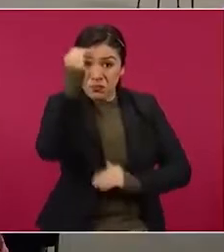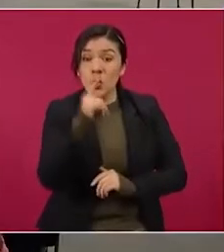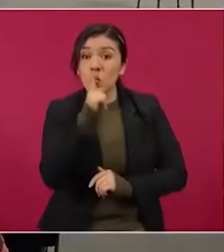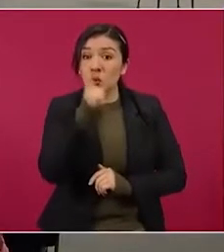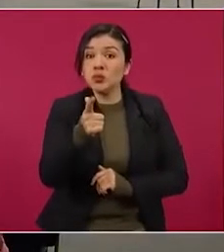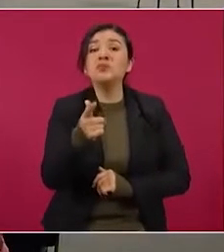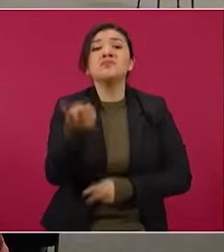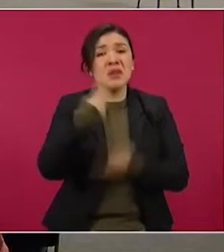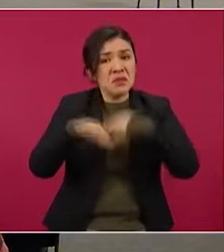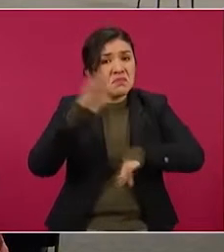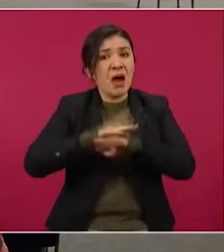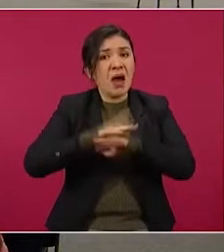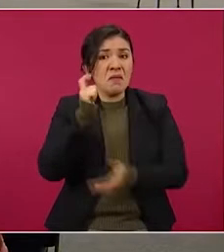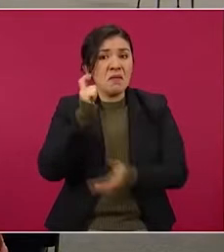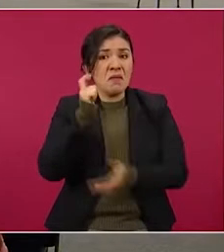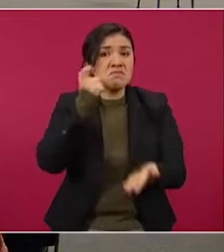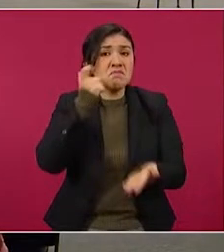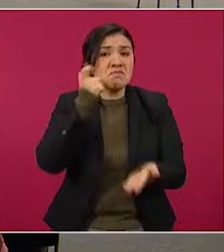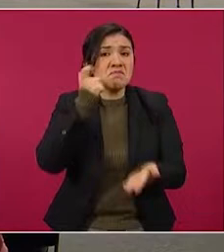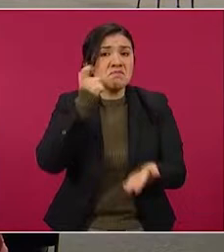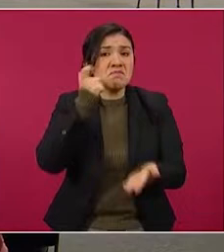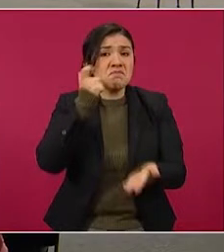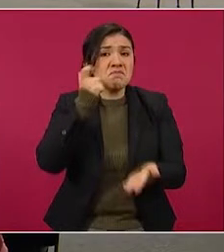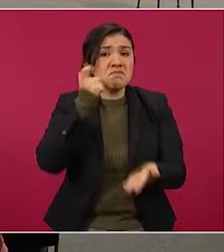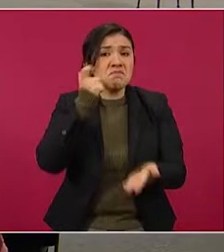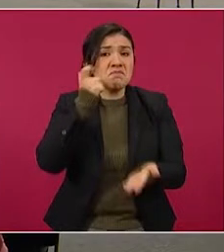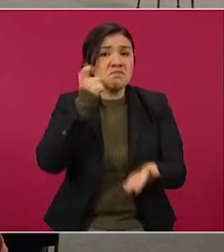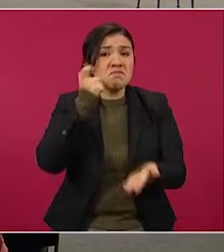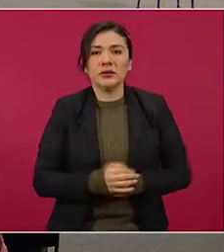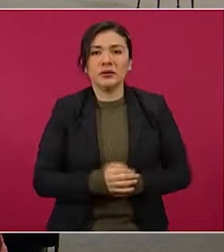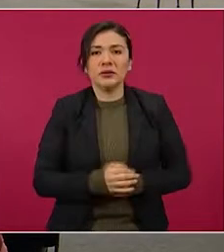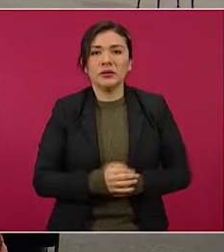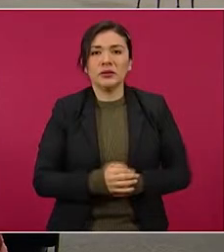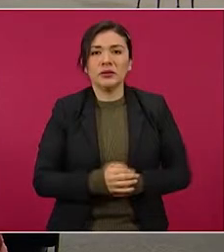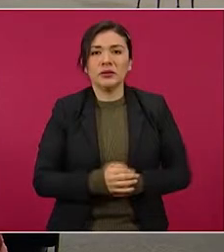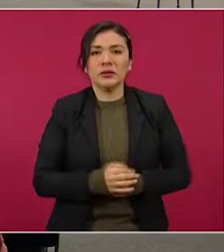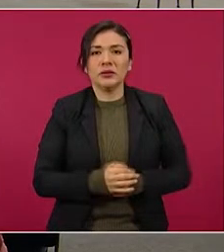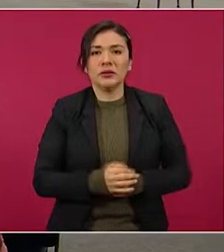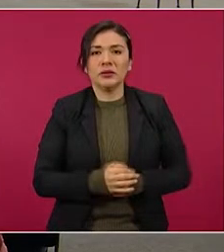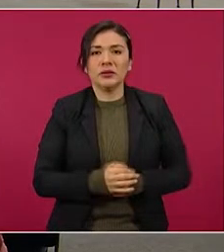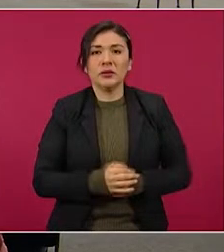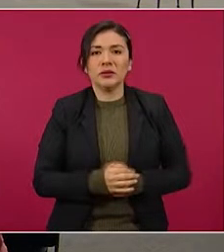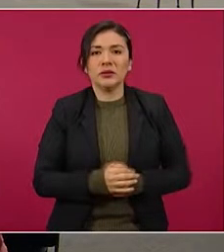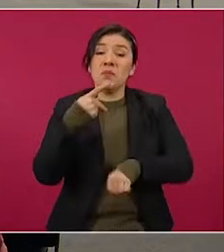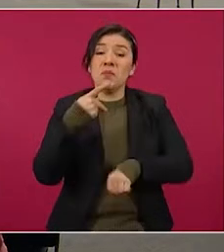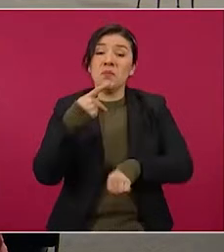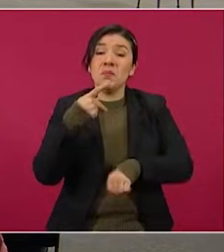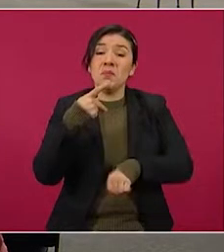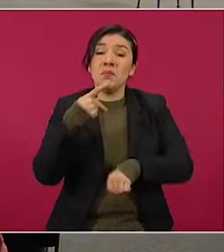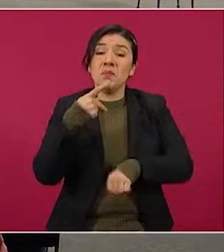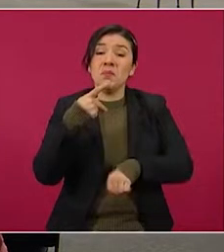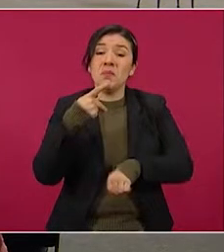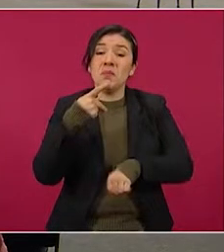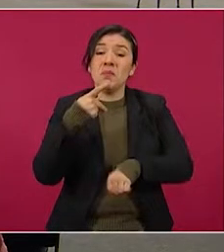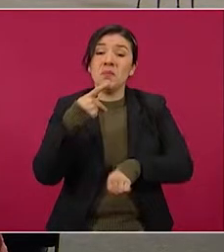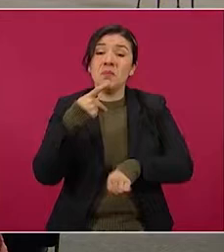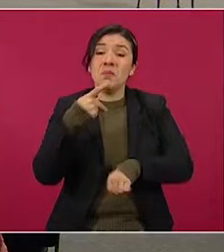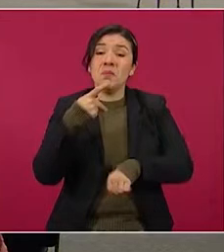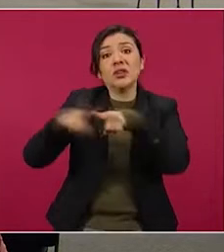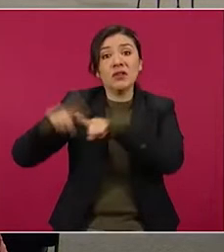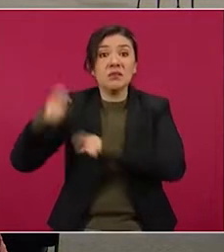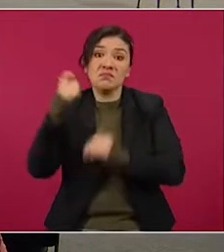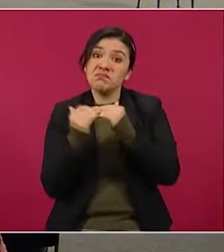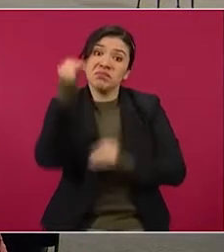hasta en un 40 por ciento y que esto también afectaría a los productos y servicios.